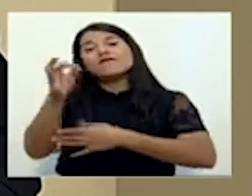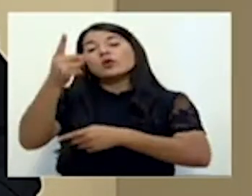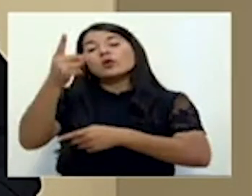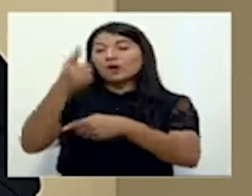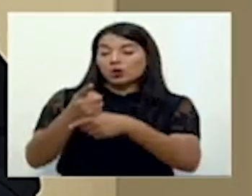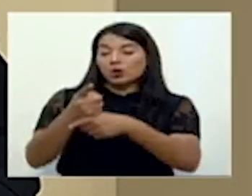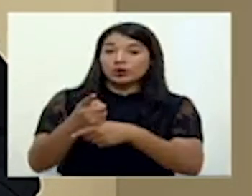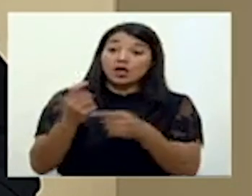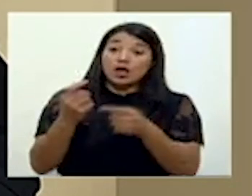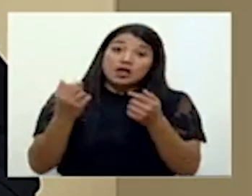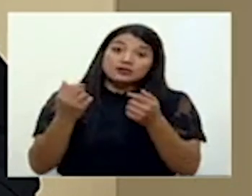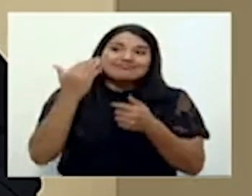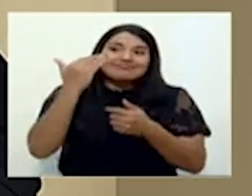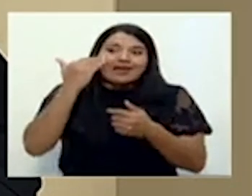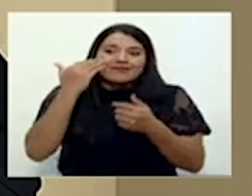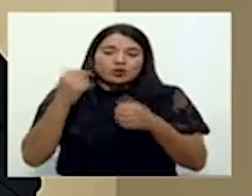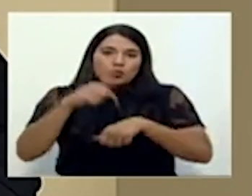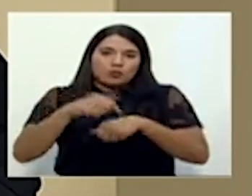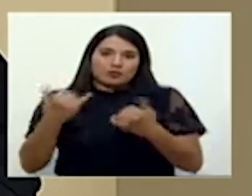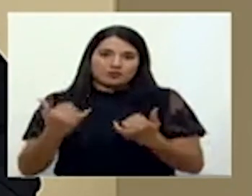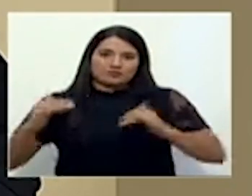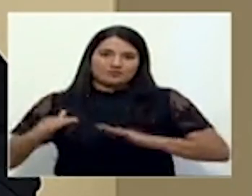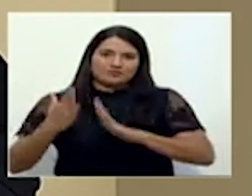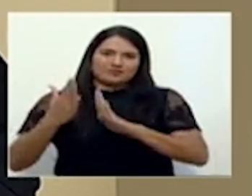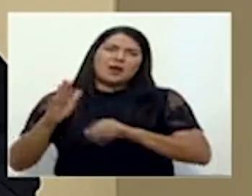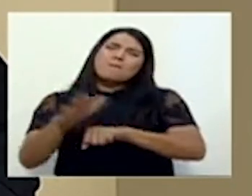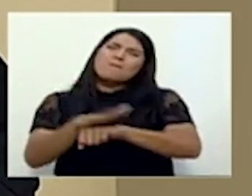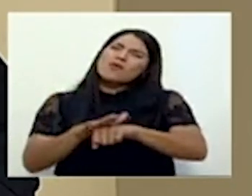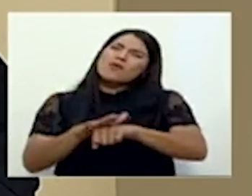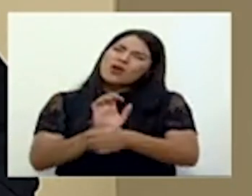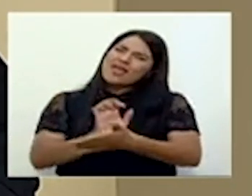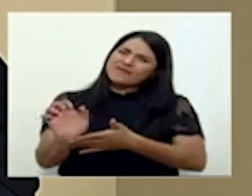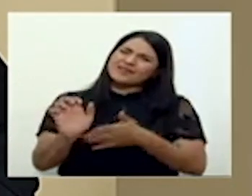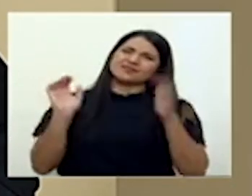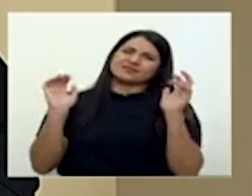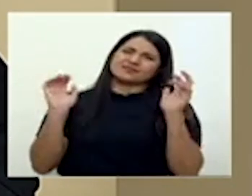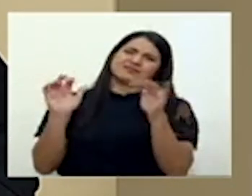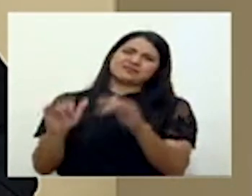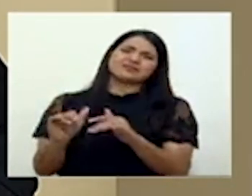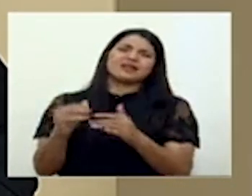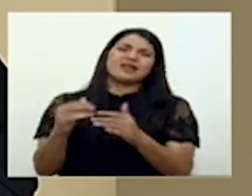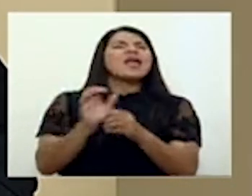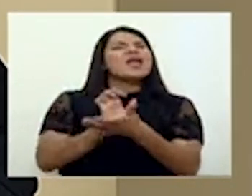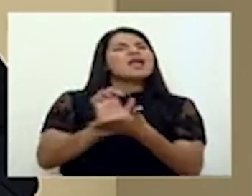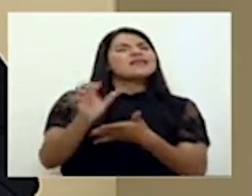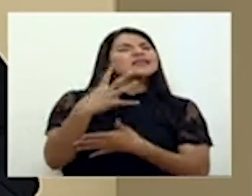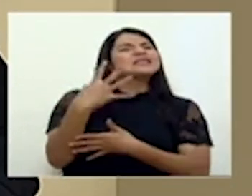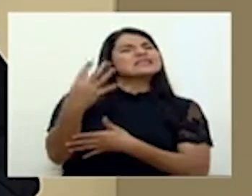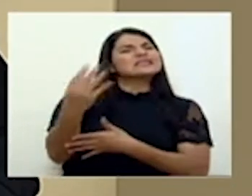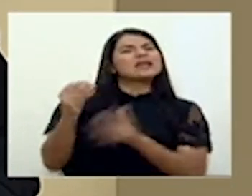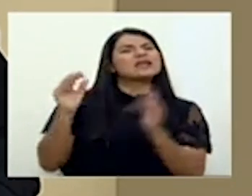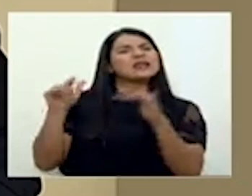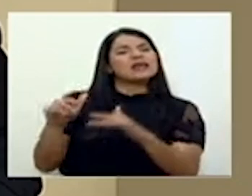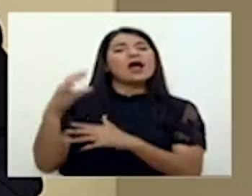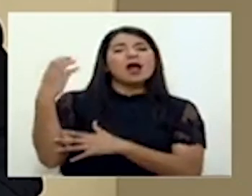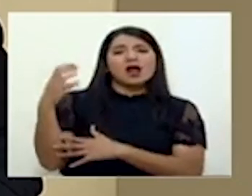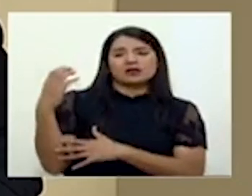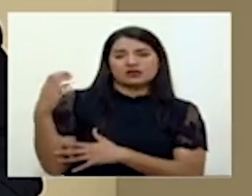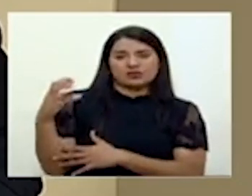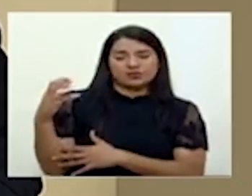en que estamos viviendo. evitemos, por favor, esa peregrinación, evitemos salir a caminar hacia Cartago.